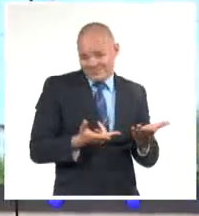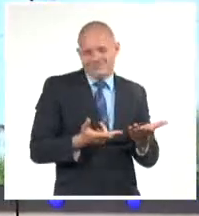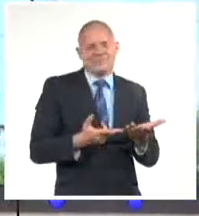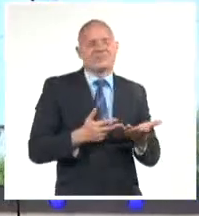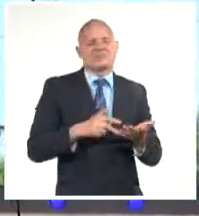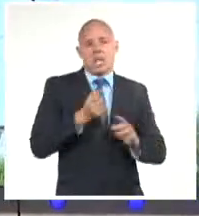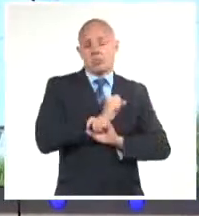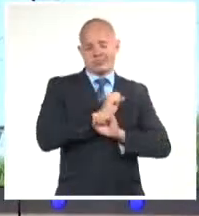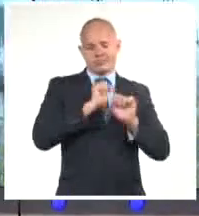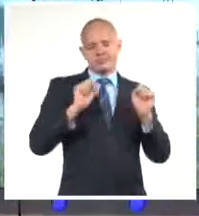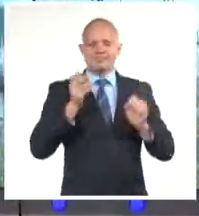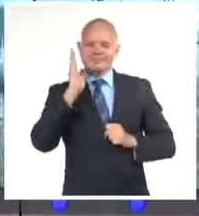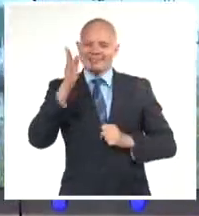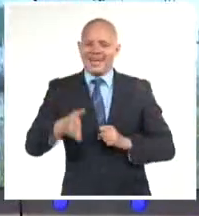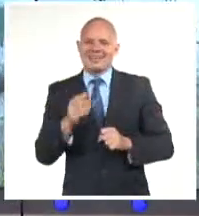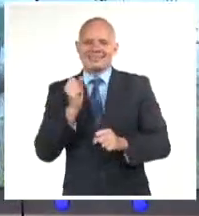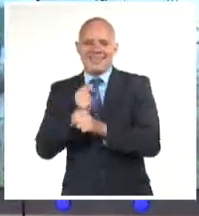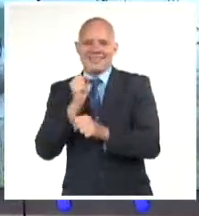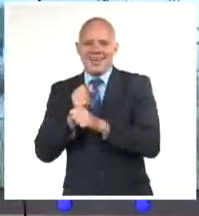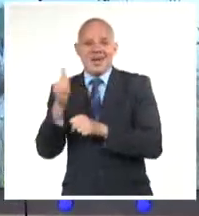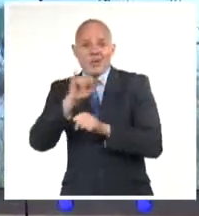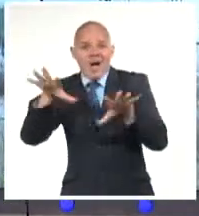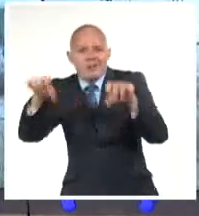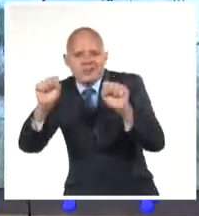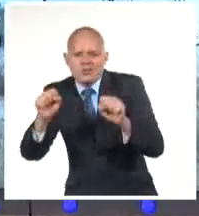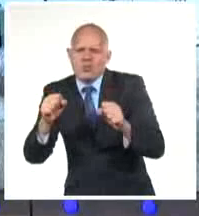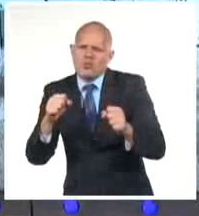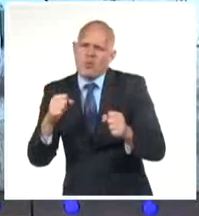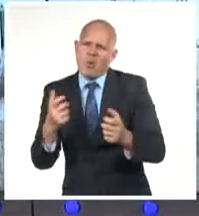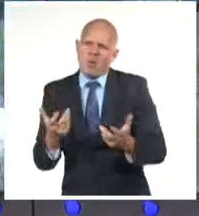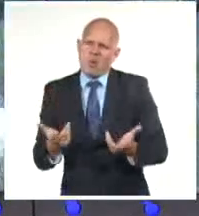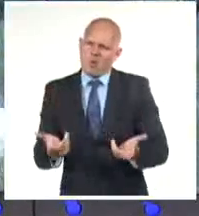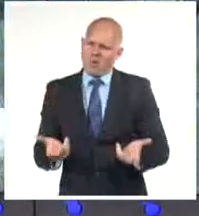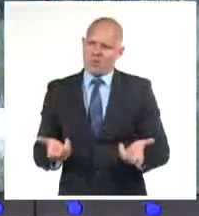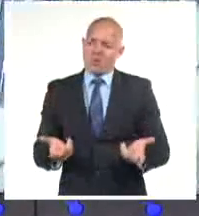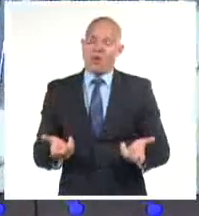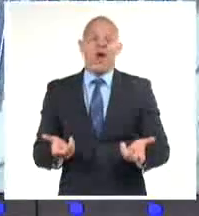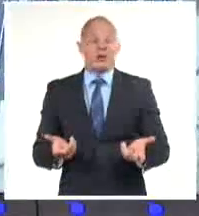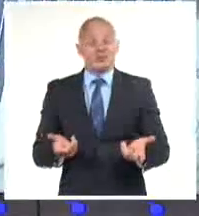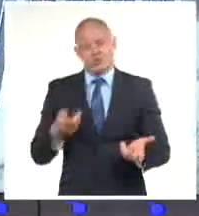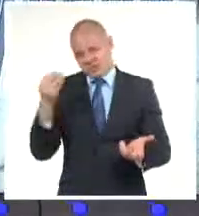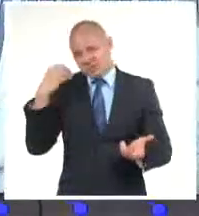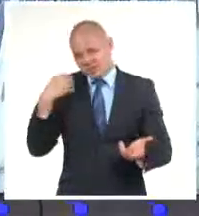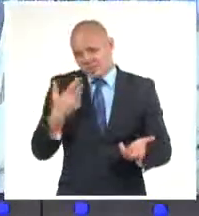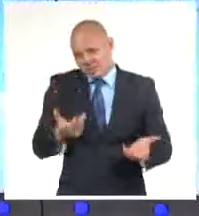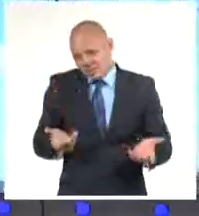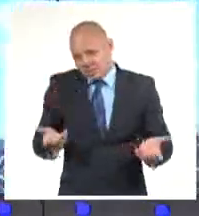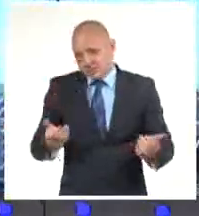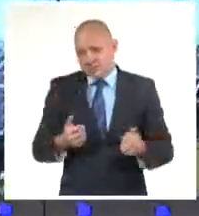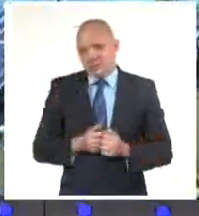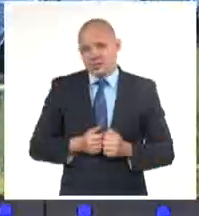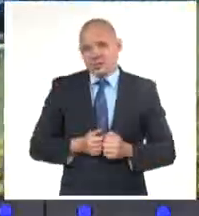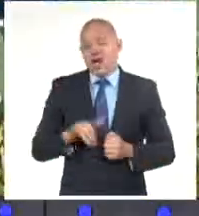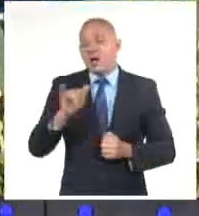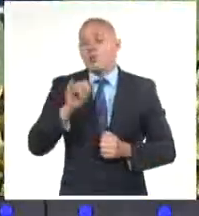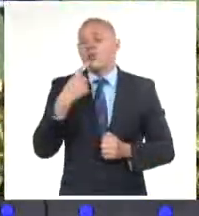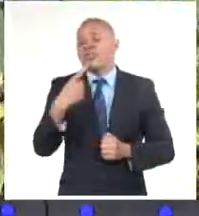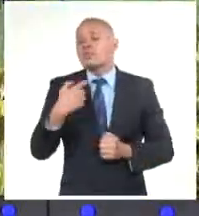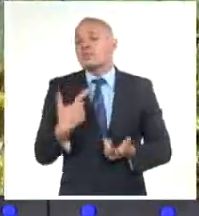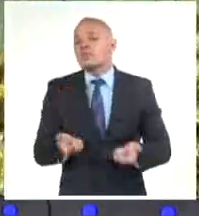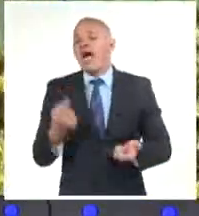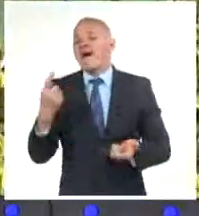reducido que limita funciones y prestaciones. Todo eso es cierto. Como también es verdad que mucho se ha hablado de la urgencia de